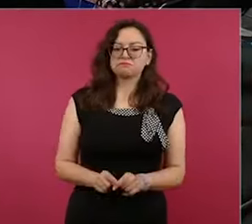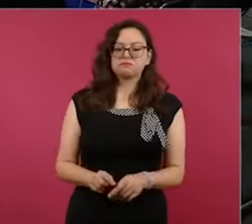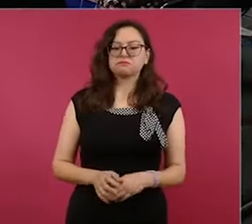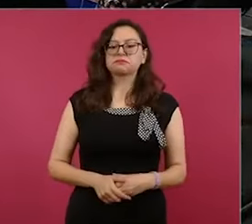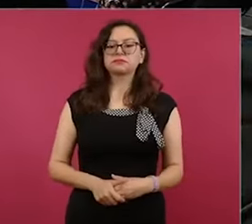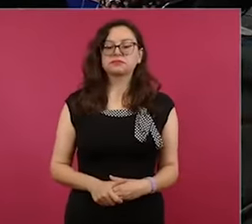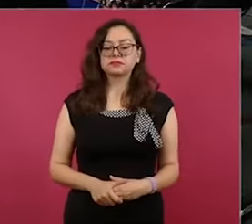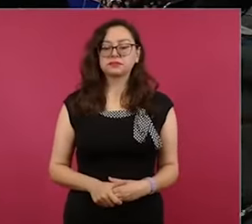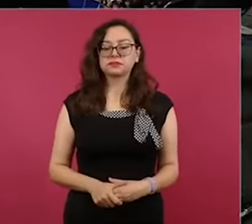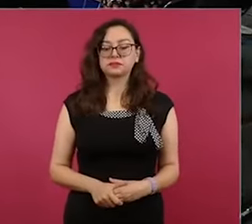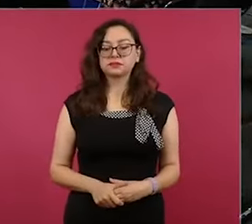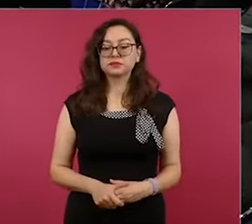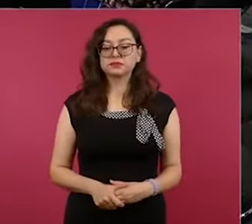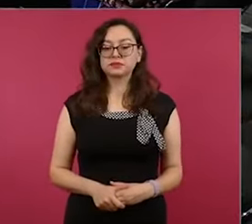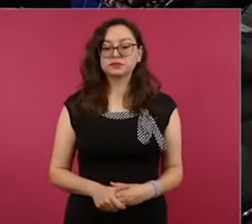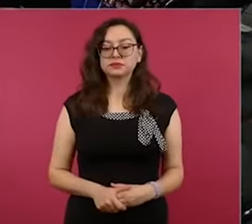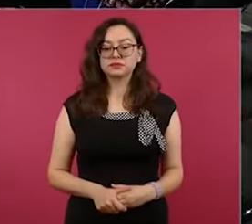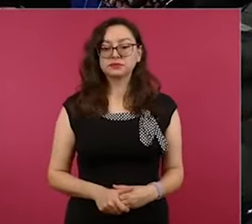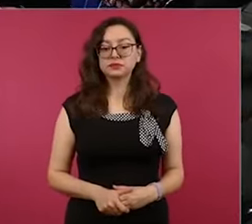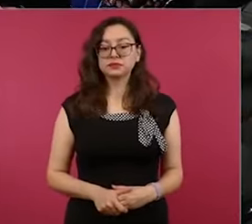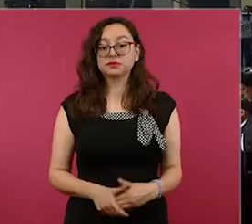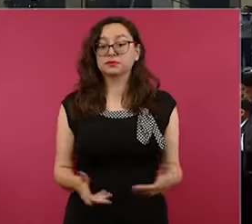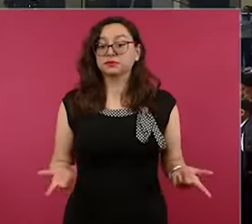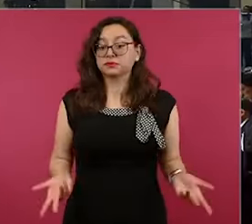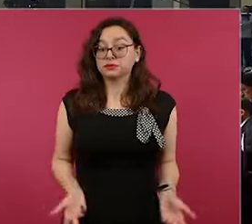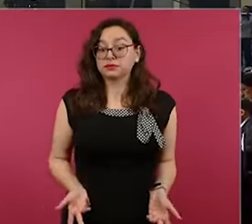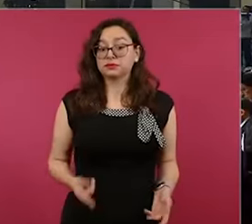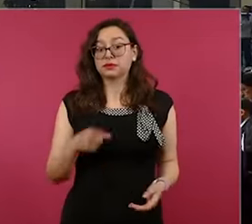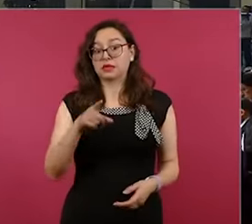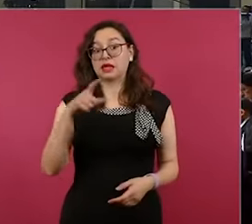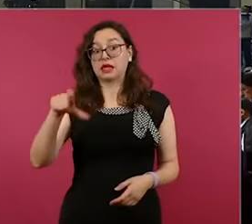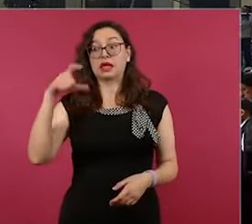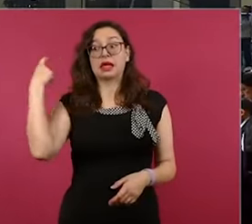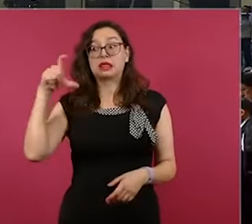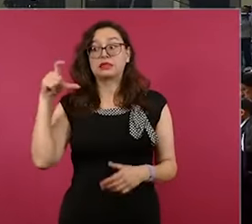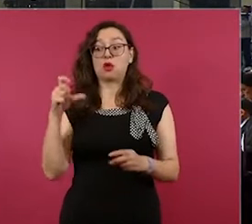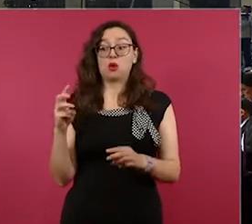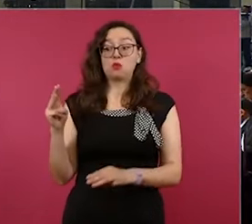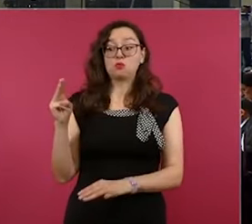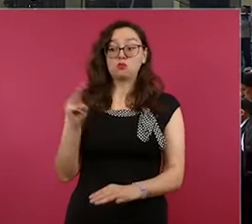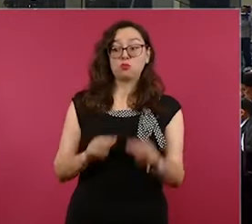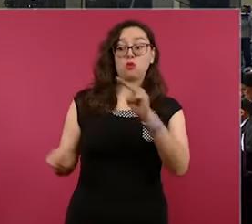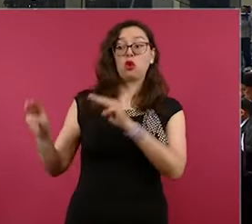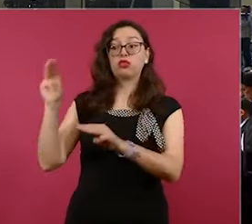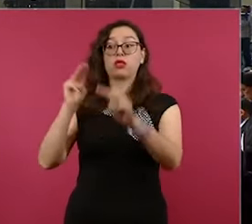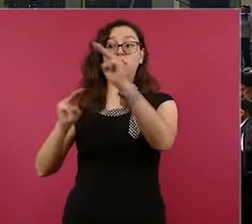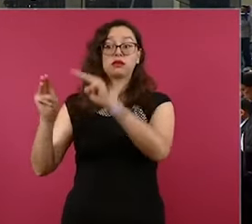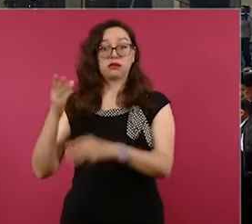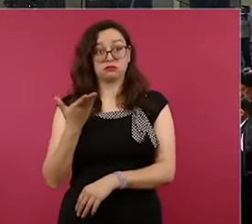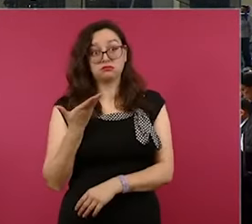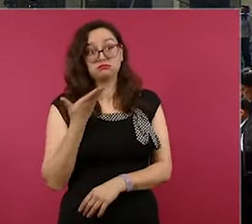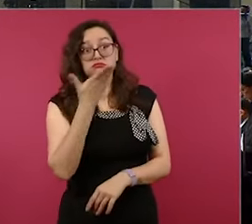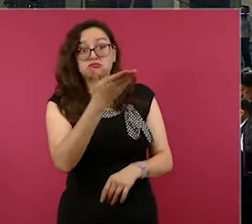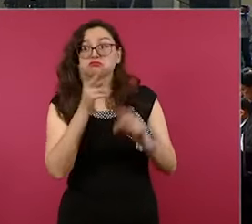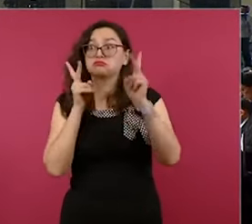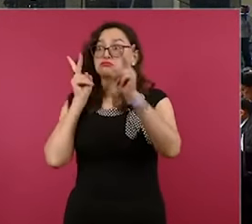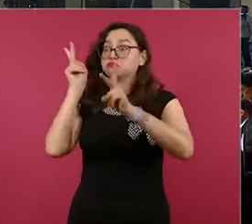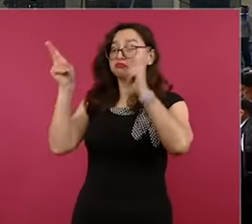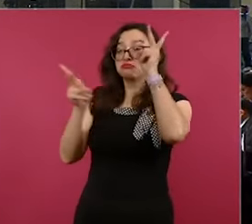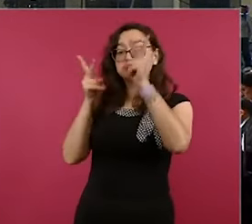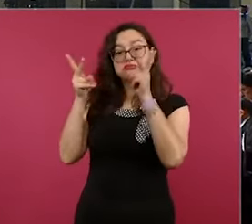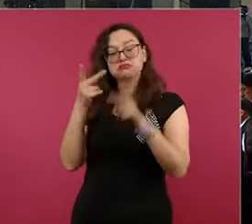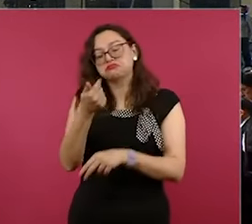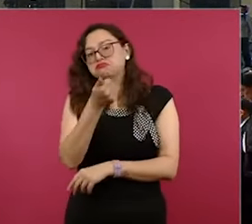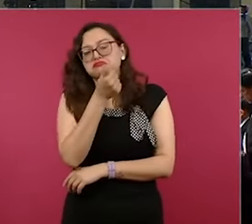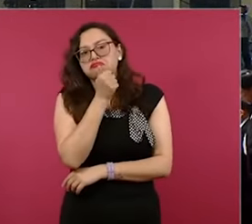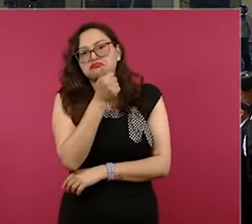Aún nos queda pendiente su visita a Querétaro, a la Sierra Querétana, que ya alguna vez se había comentado que nos iba a acompañar a la Sierra Querétana.